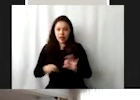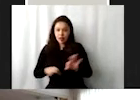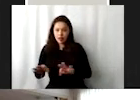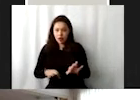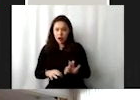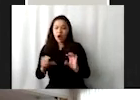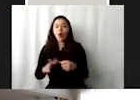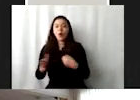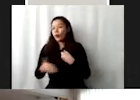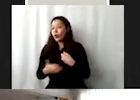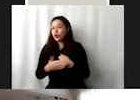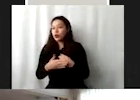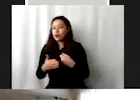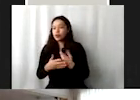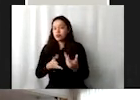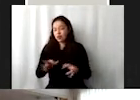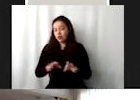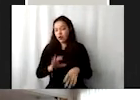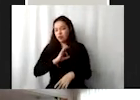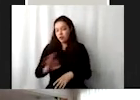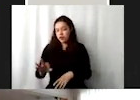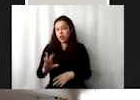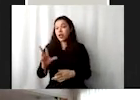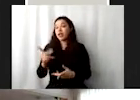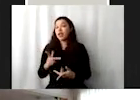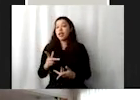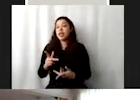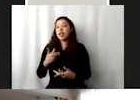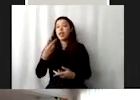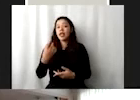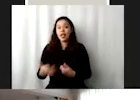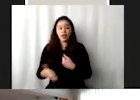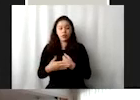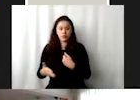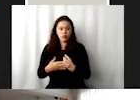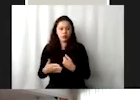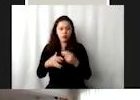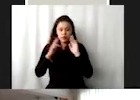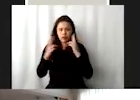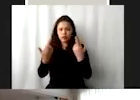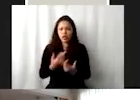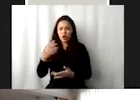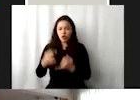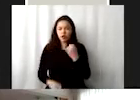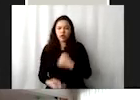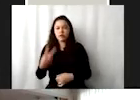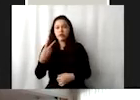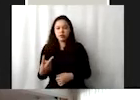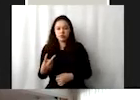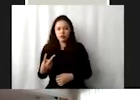siguientes sesiones, sobre todo las últimas dos por acá, son aquellas que